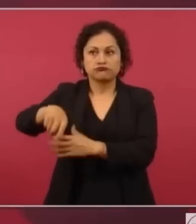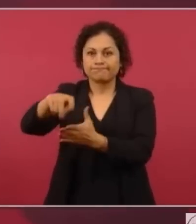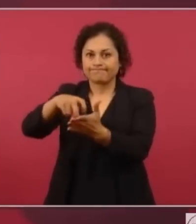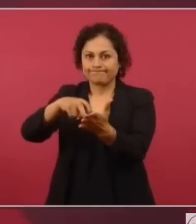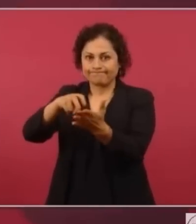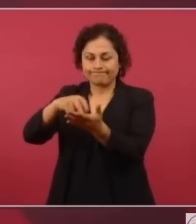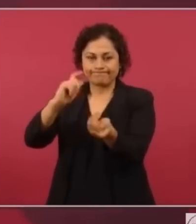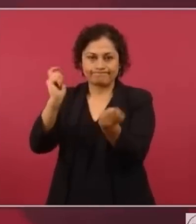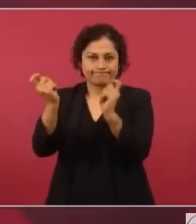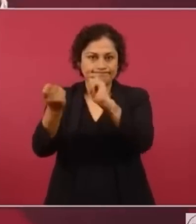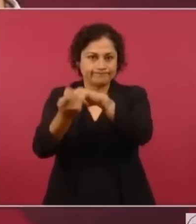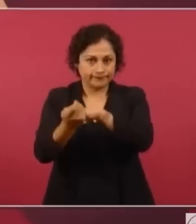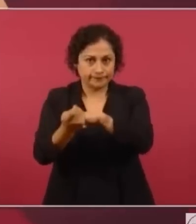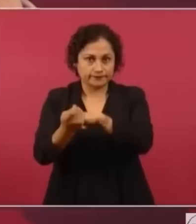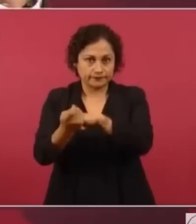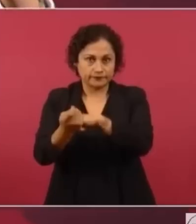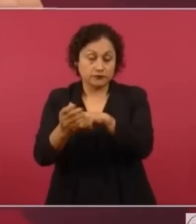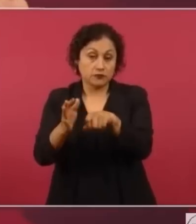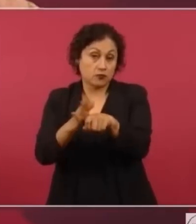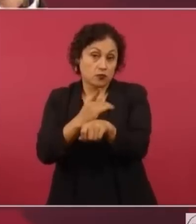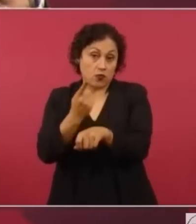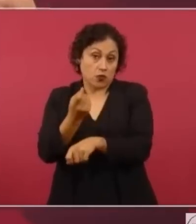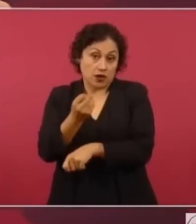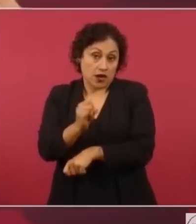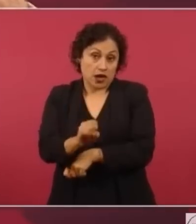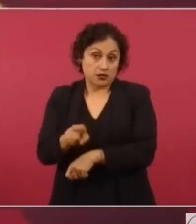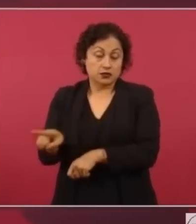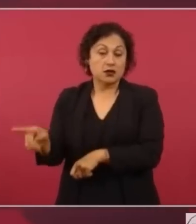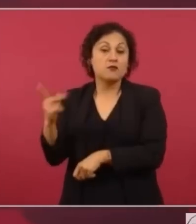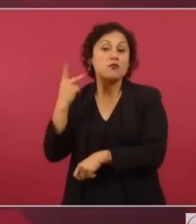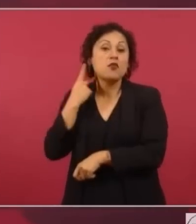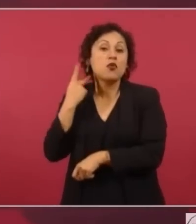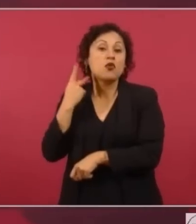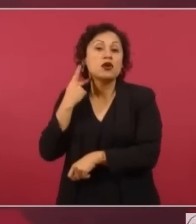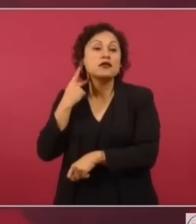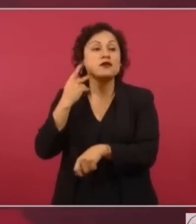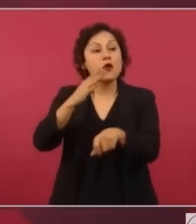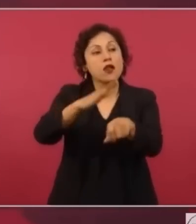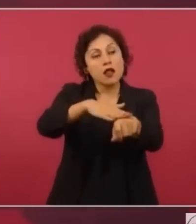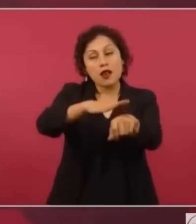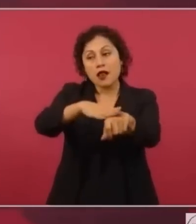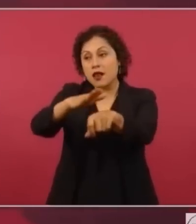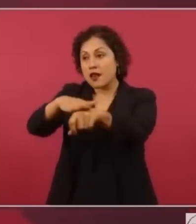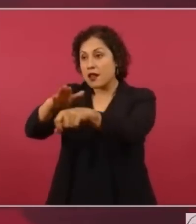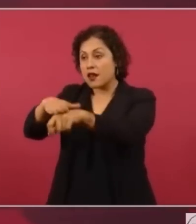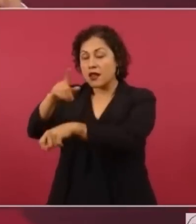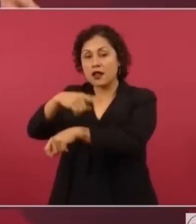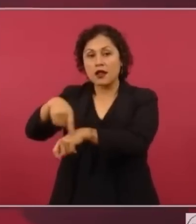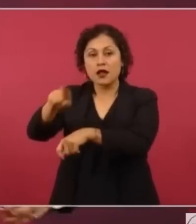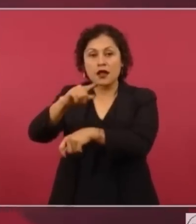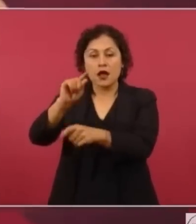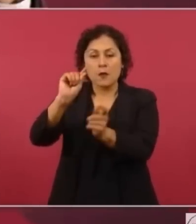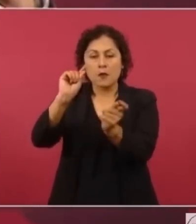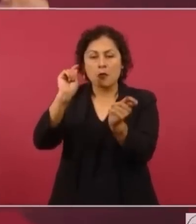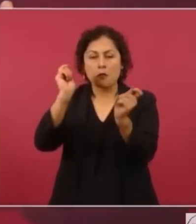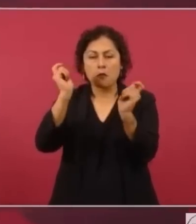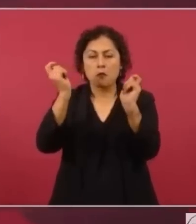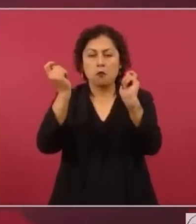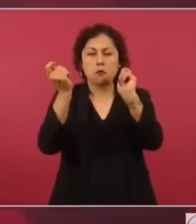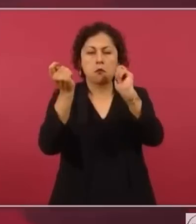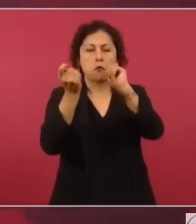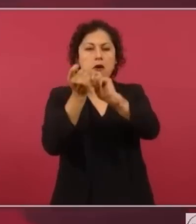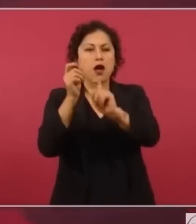Porque sólo así, cambiando la mentalidad del pueblo, es que se pueden lograr las